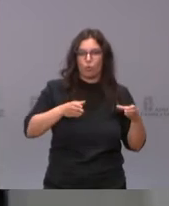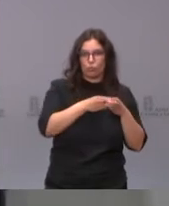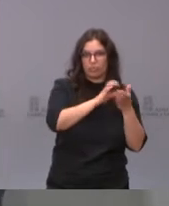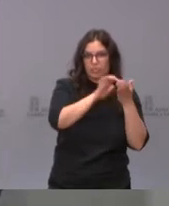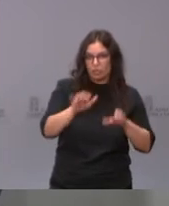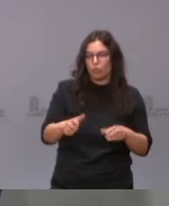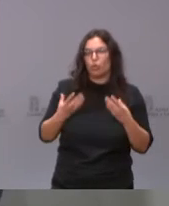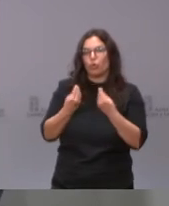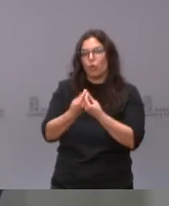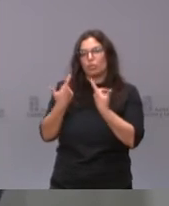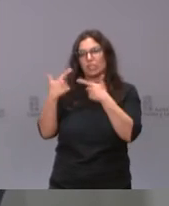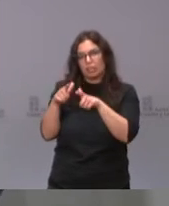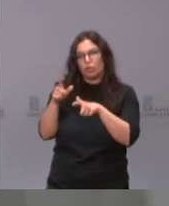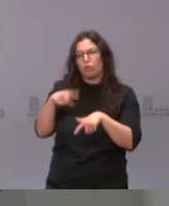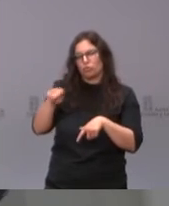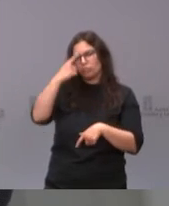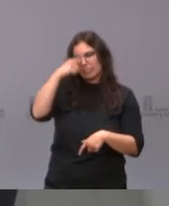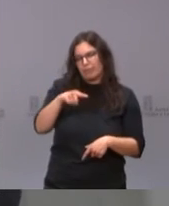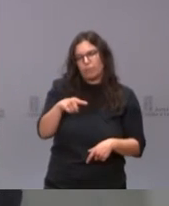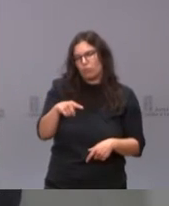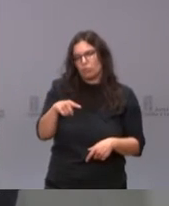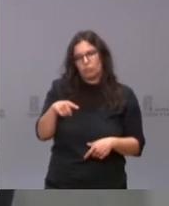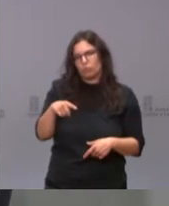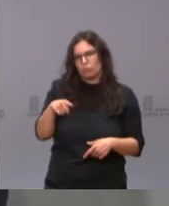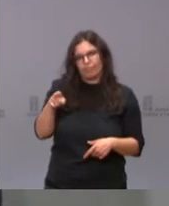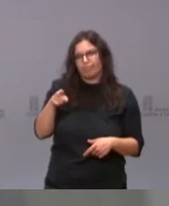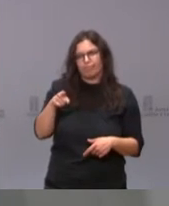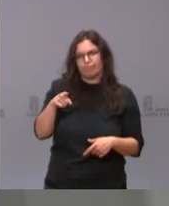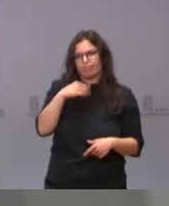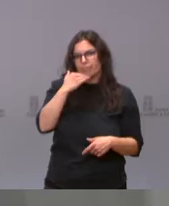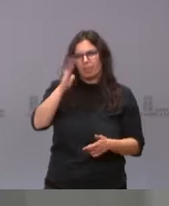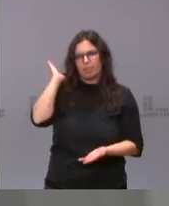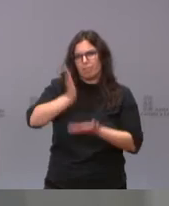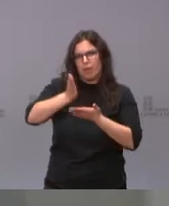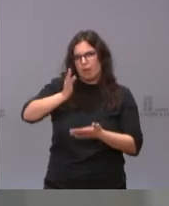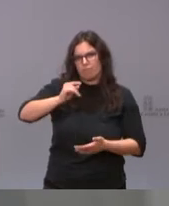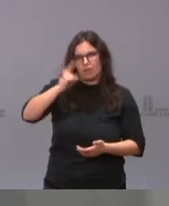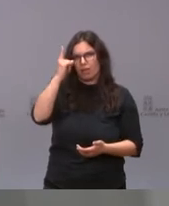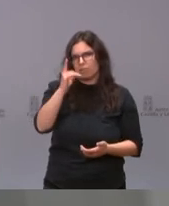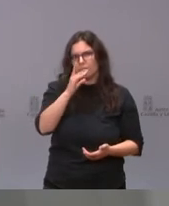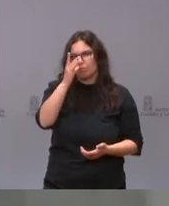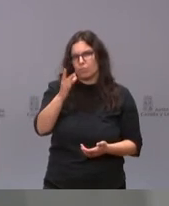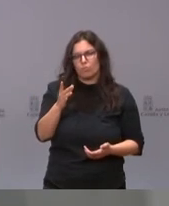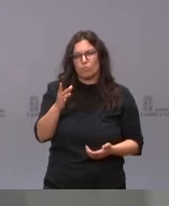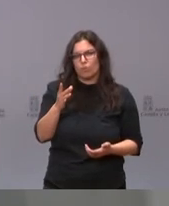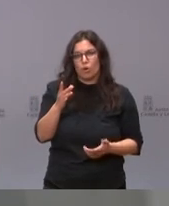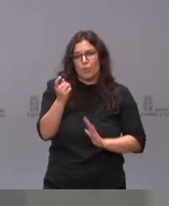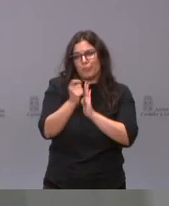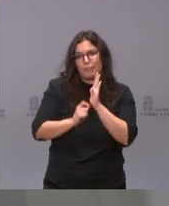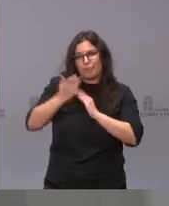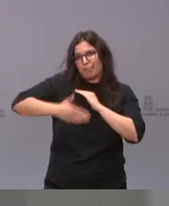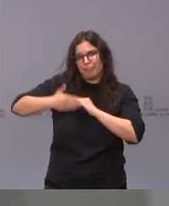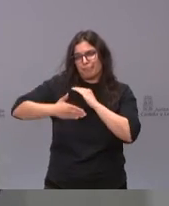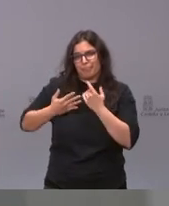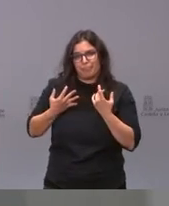Castilla y León con un sector que sabemos es el sector más castigado ha sido por las necesarias medidas restrictivas